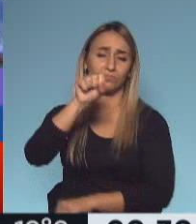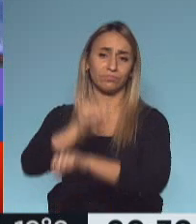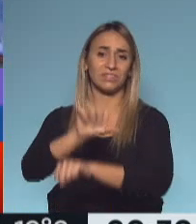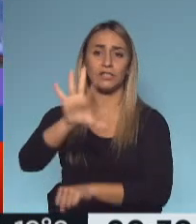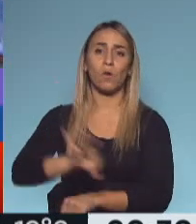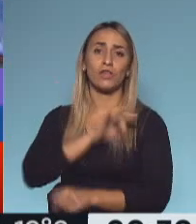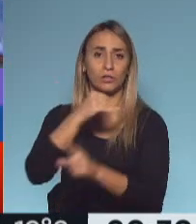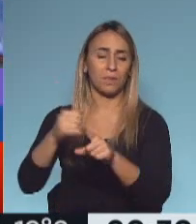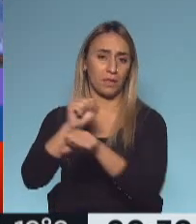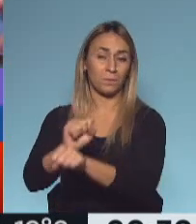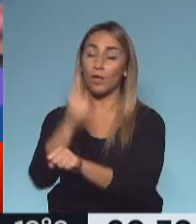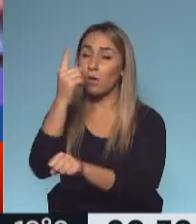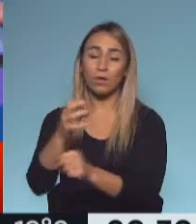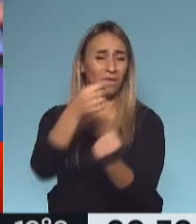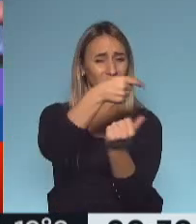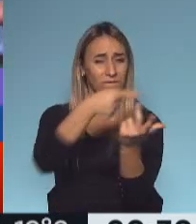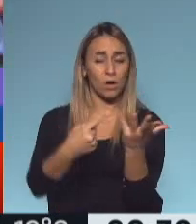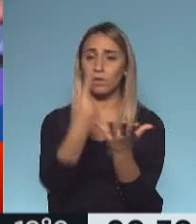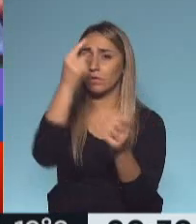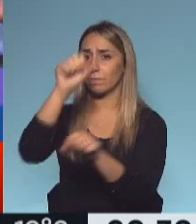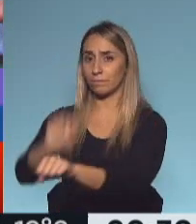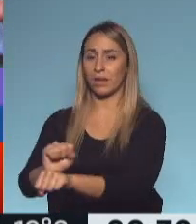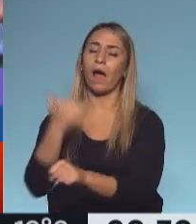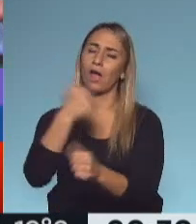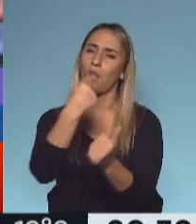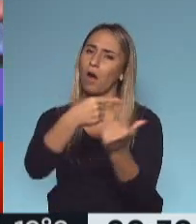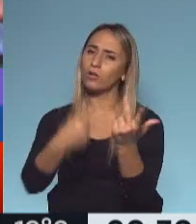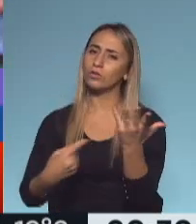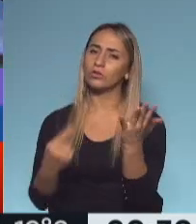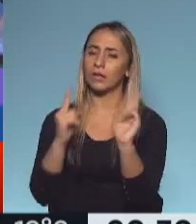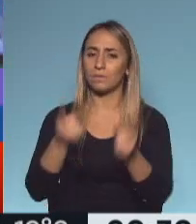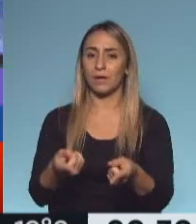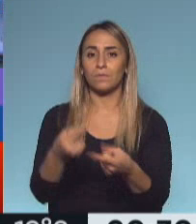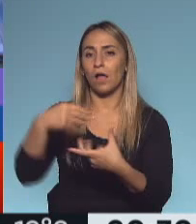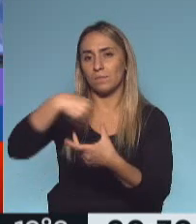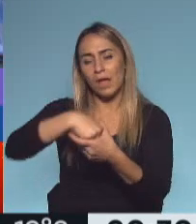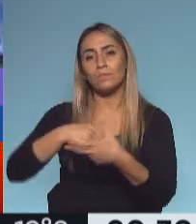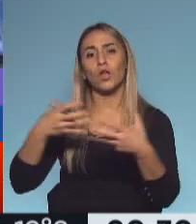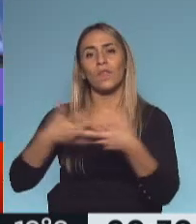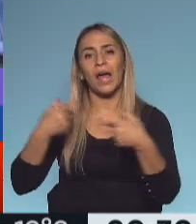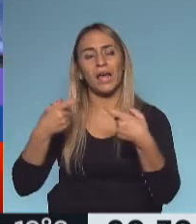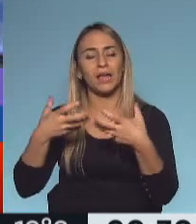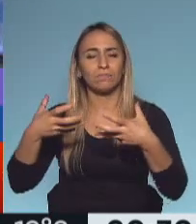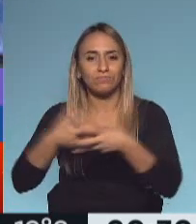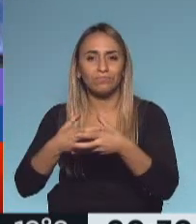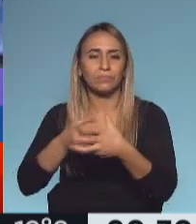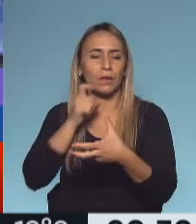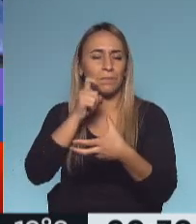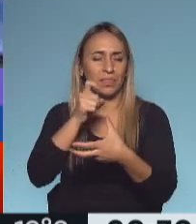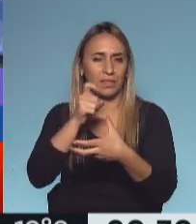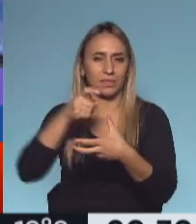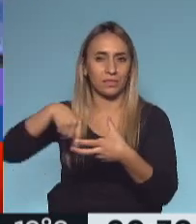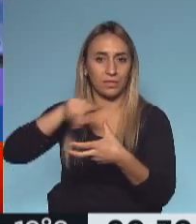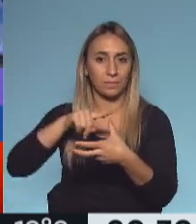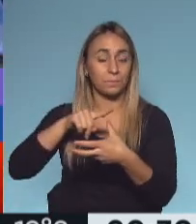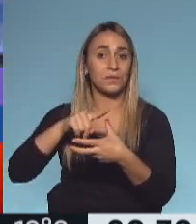todos es el único que está preso. Hay otros condenados como miembros de la asociación ilícita, es decir, la asociación ilícita